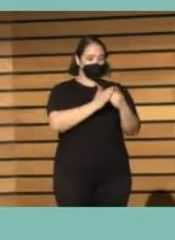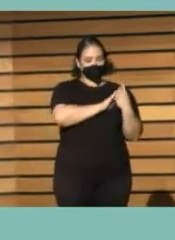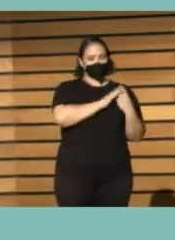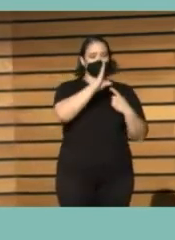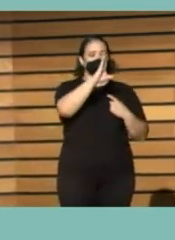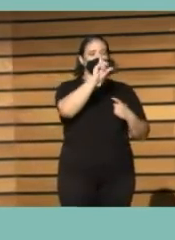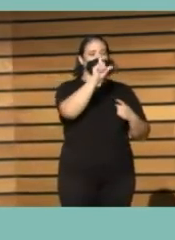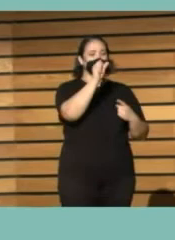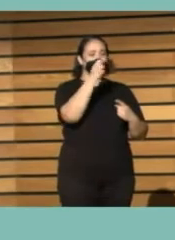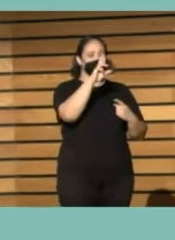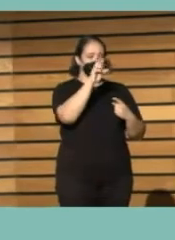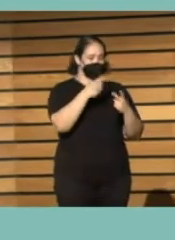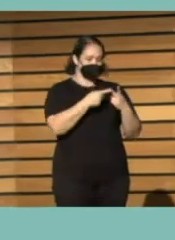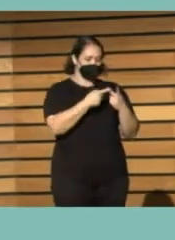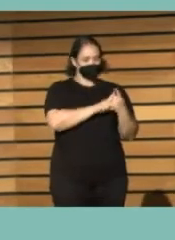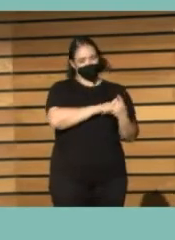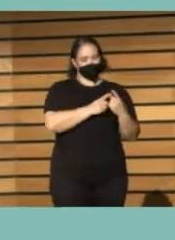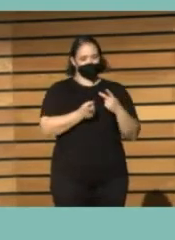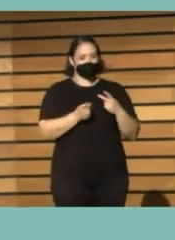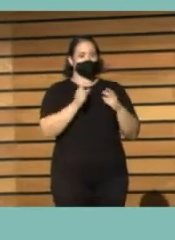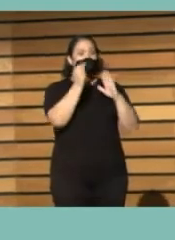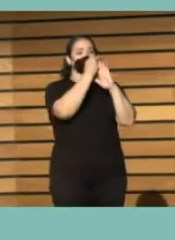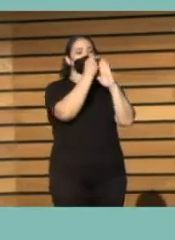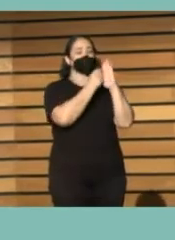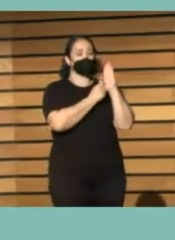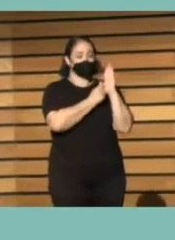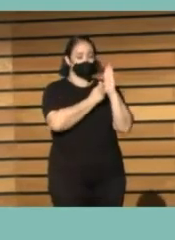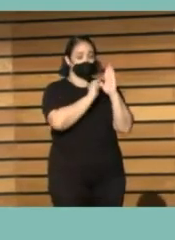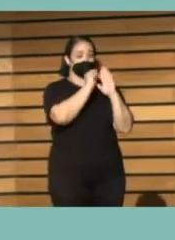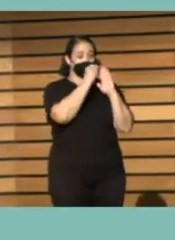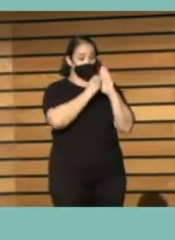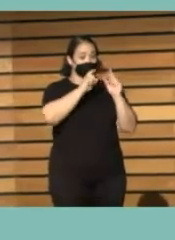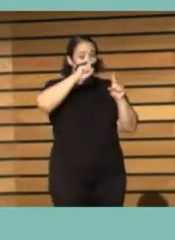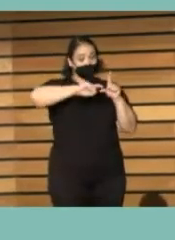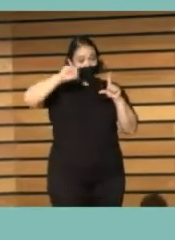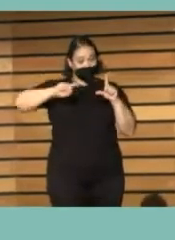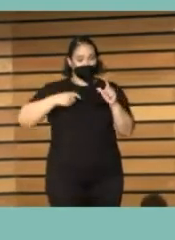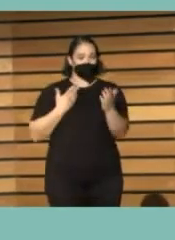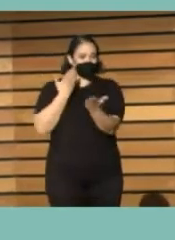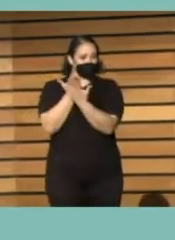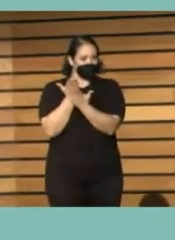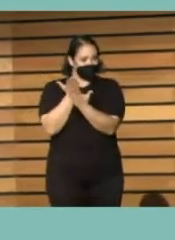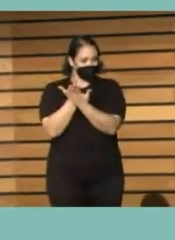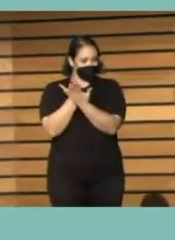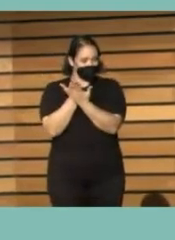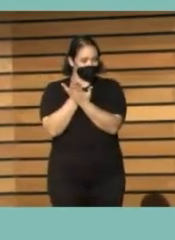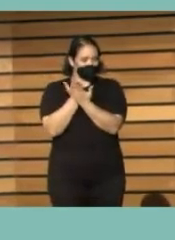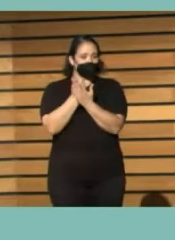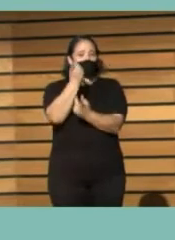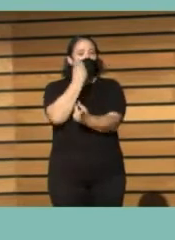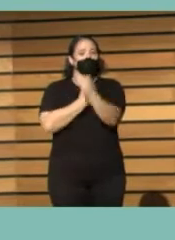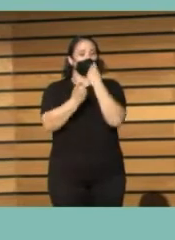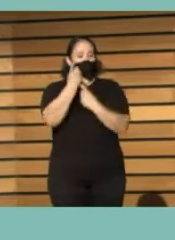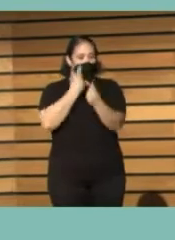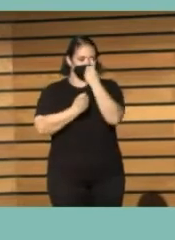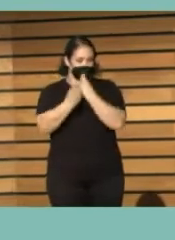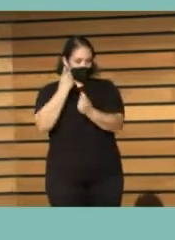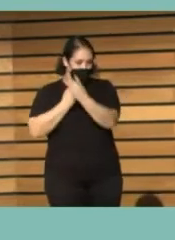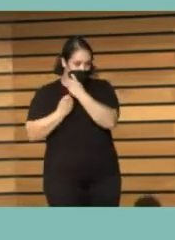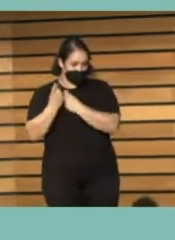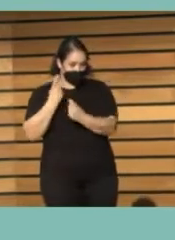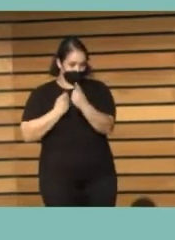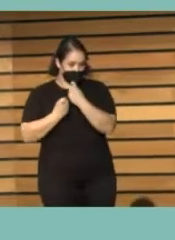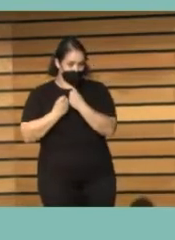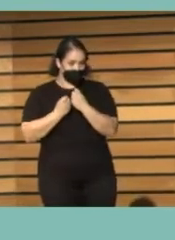adelantado. La última me la ha quitado Clara. Los datos. Hemos pedido al grupo de estadísticas y el cuestionario cada vez se va a ir complicando